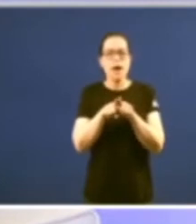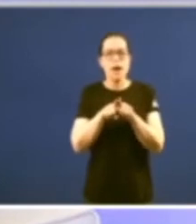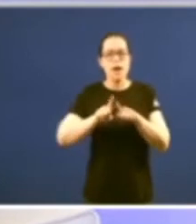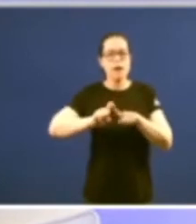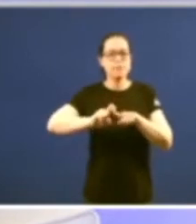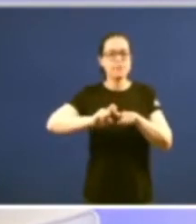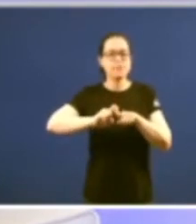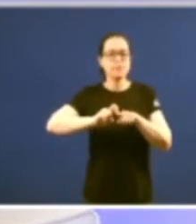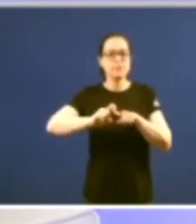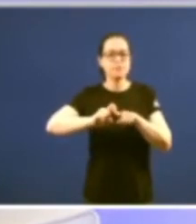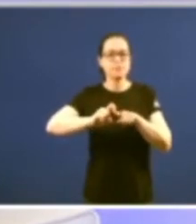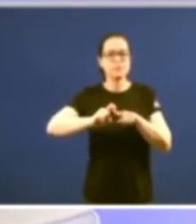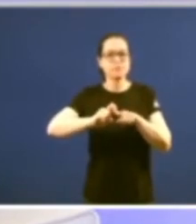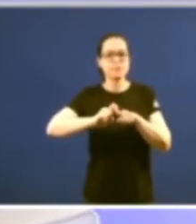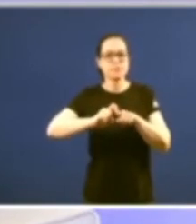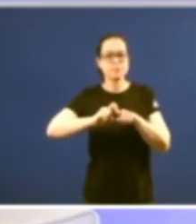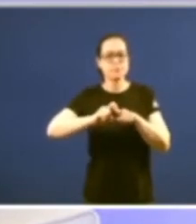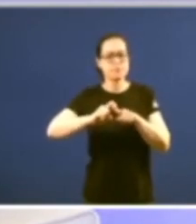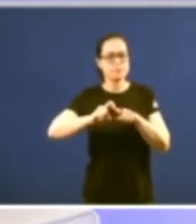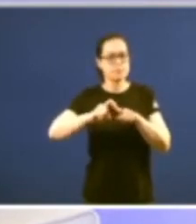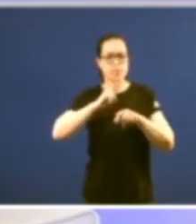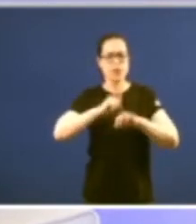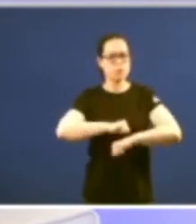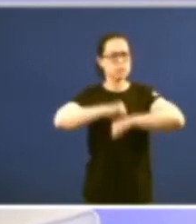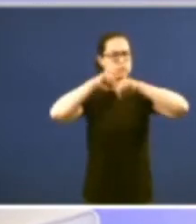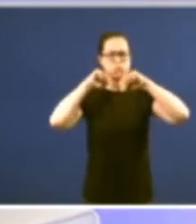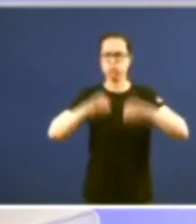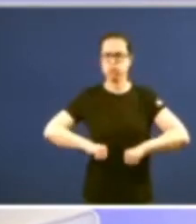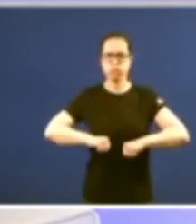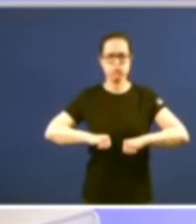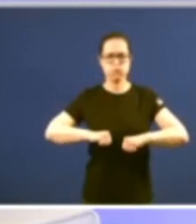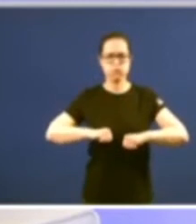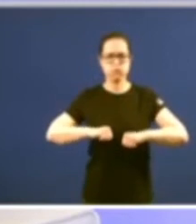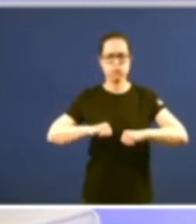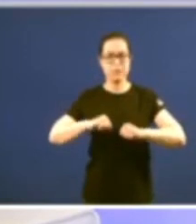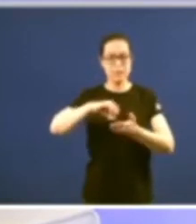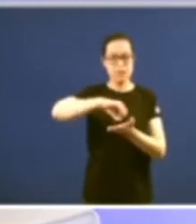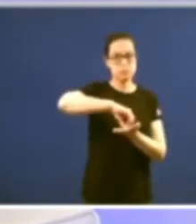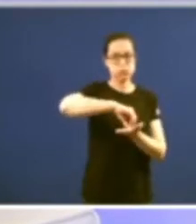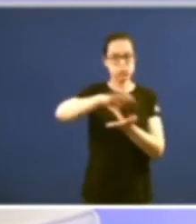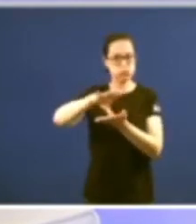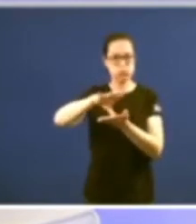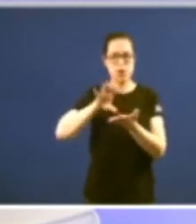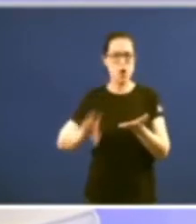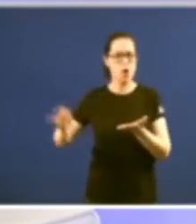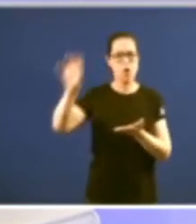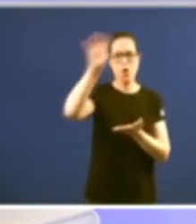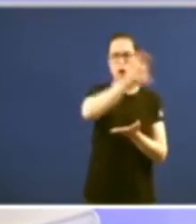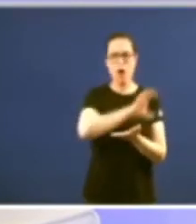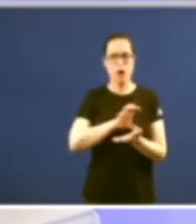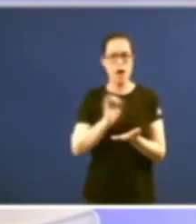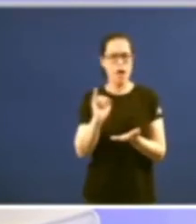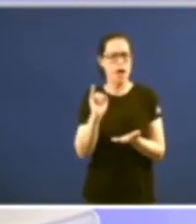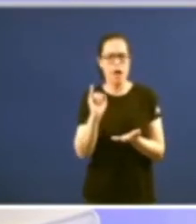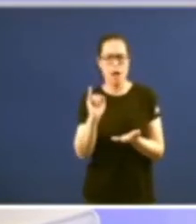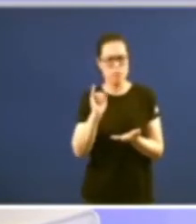o carácter sólido profundo da descentralización española de feito hai autores que